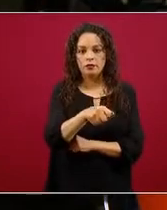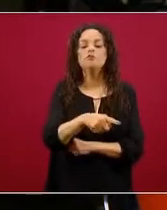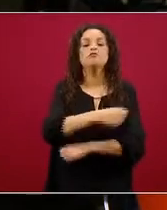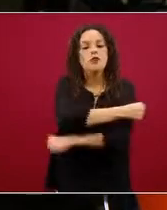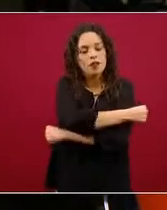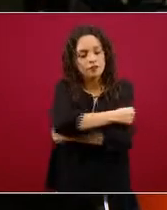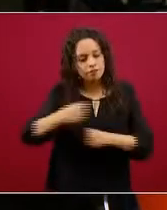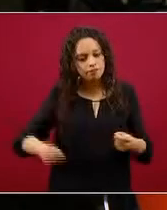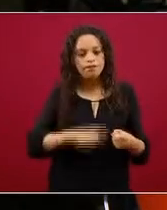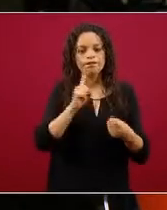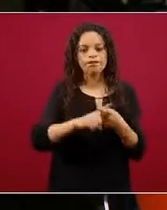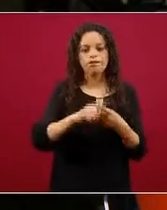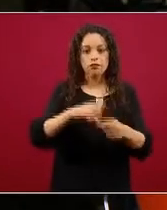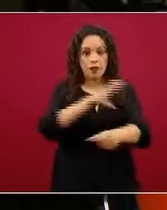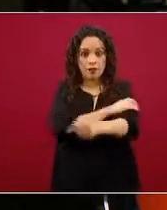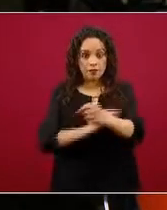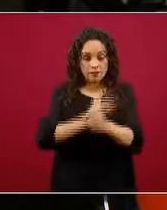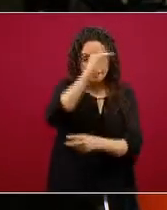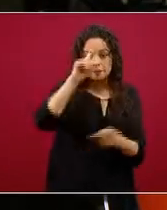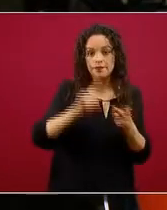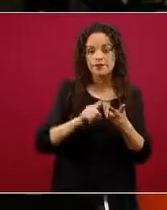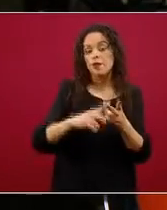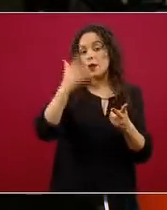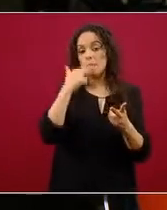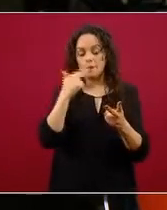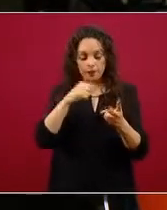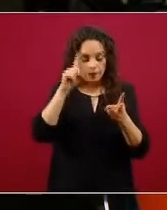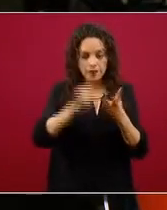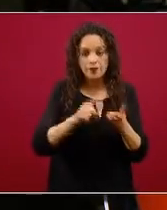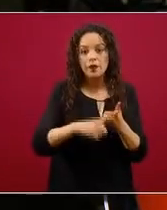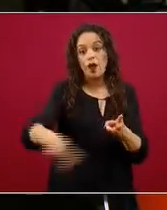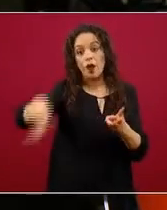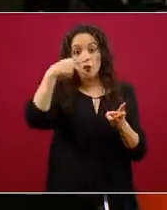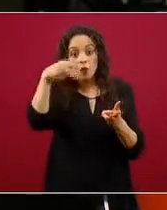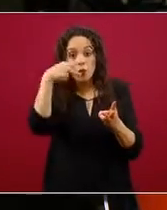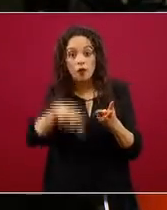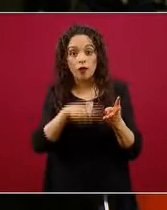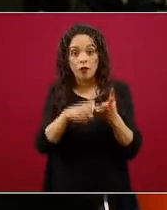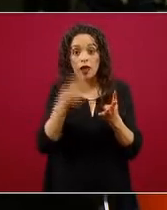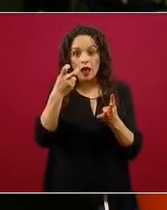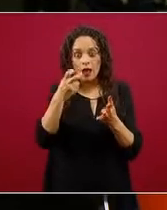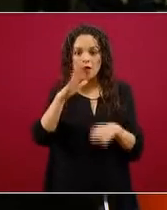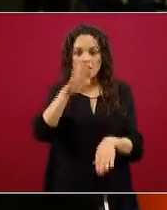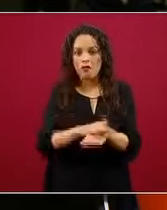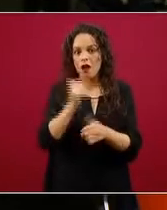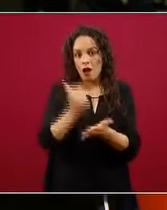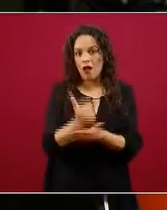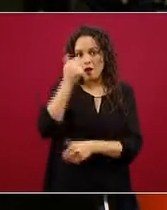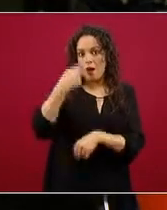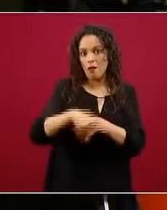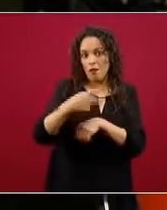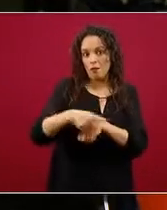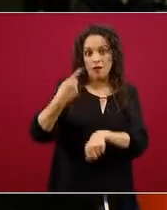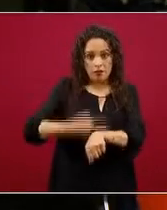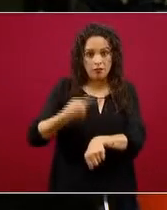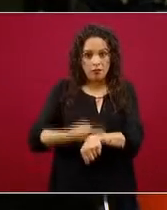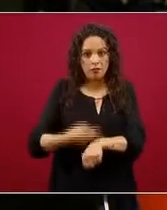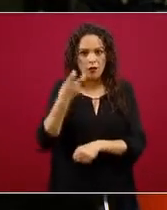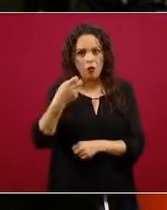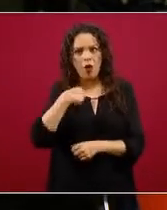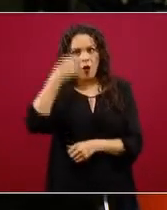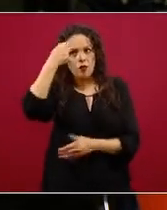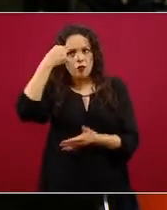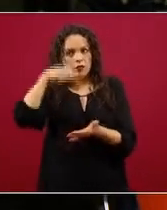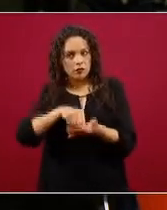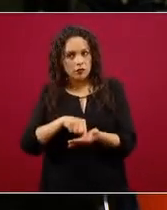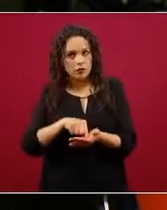hipertensión, la diabetes, el tabaquismo, como los factores de mayor riesgo. Entonces, en ese sentido yo creo que precisamente la medida en que